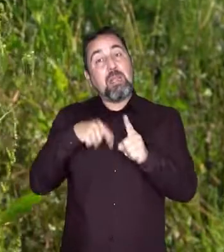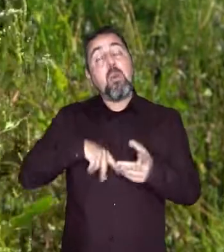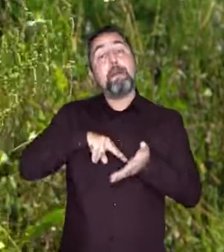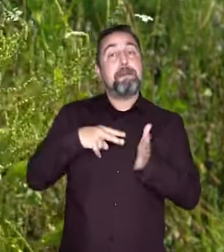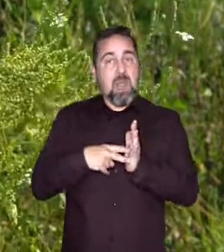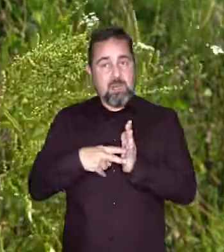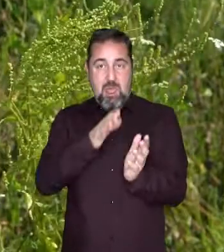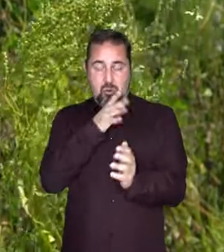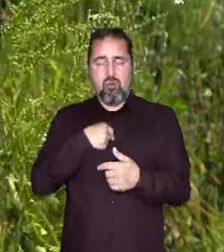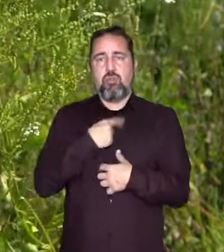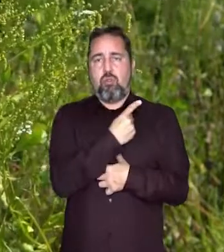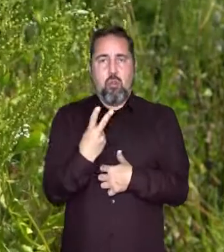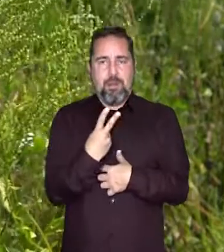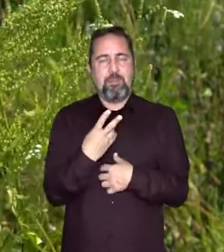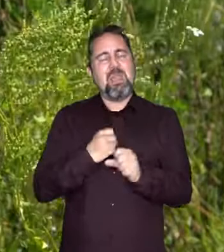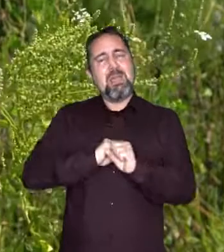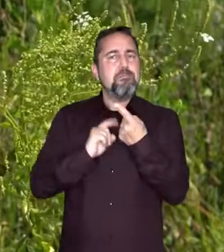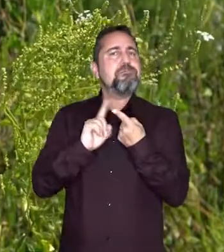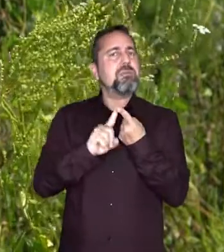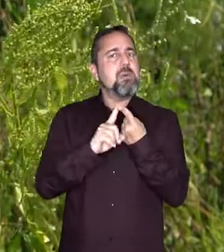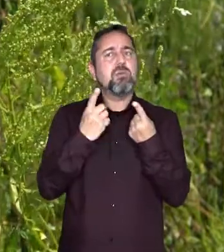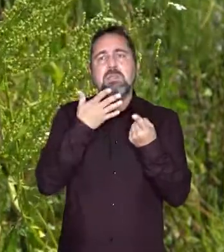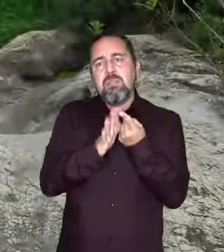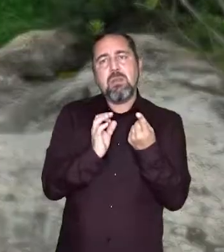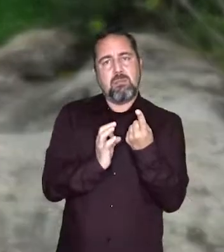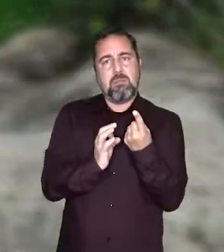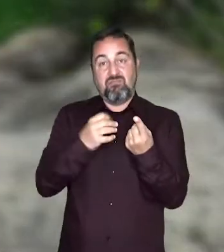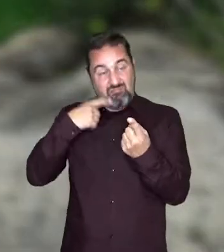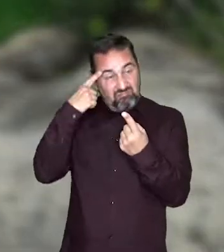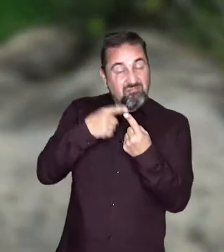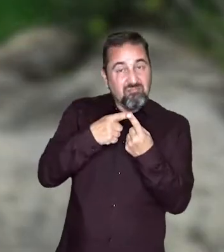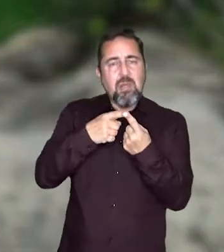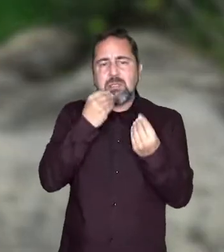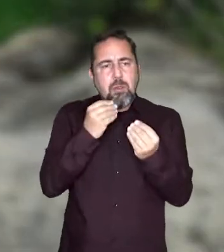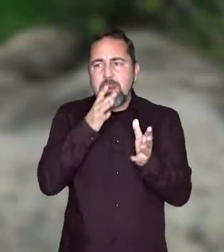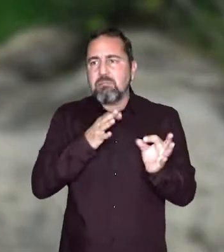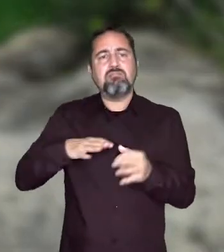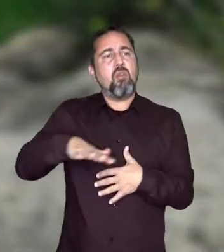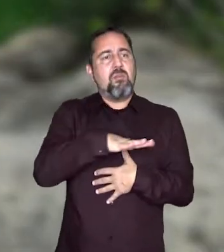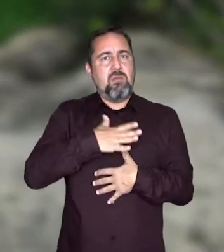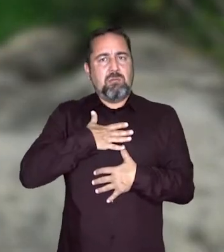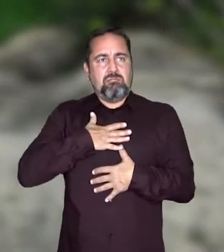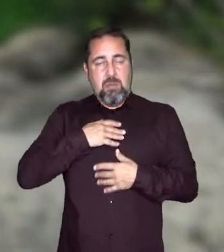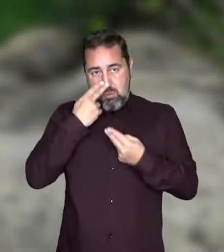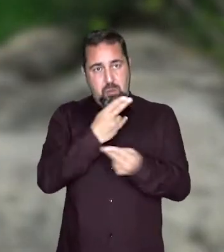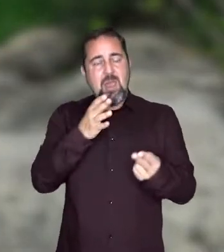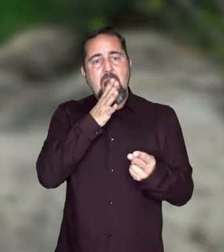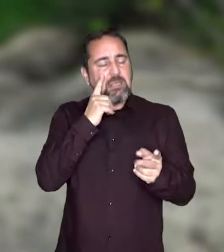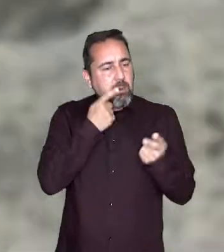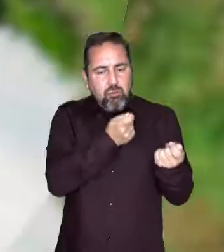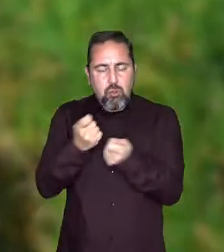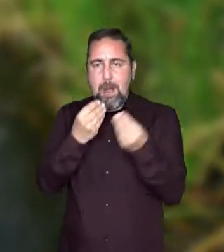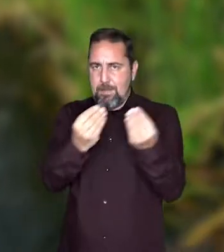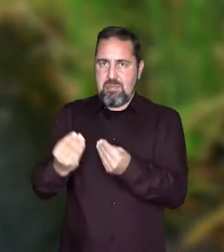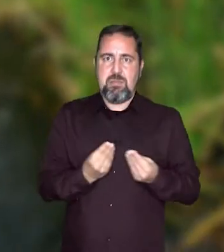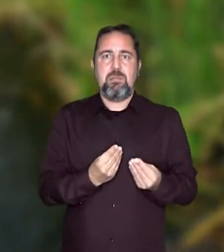El objetivo del Plan Hidrológico es doble. El primero, alcanzar el buen estado y la adecuada protección del dominio público hidráulico y de las